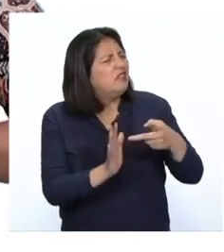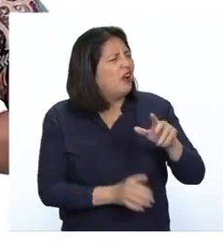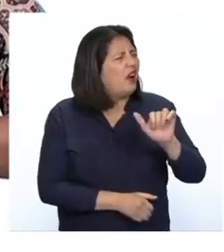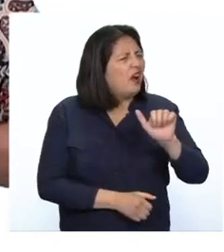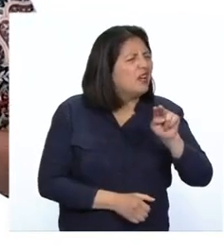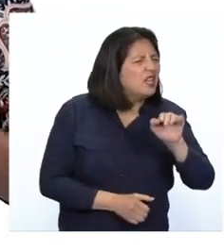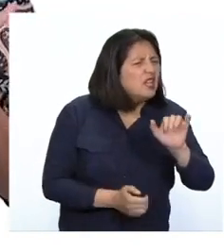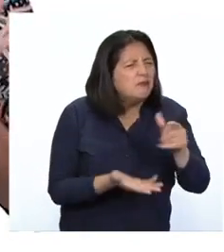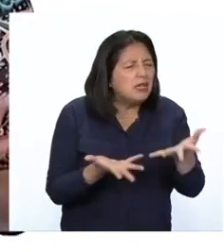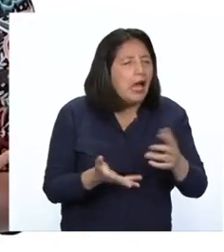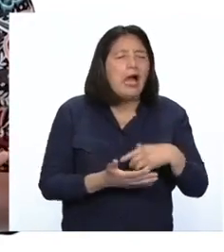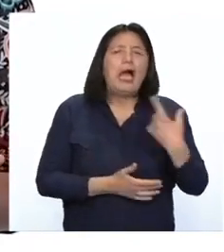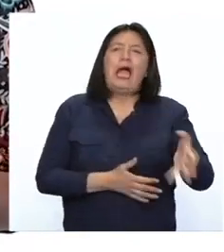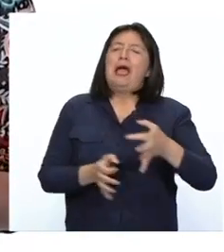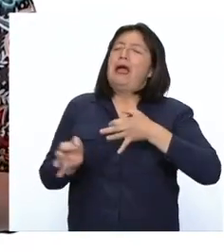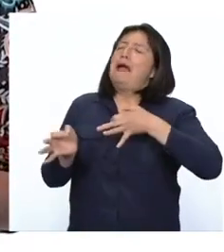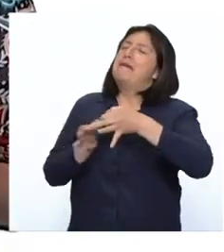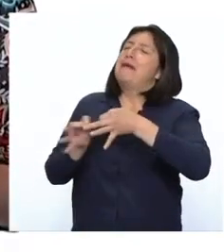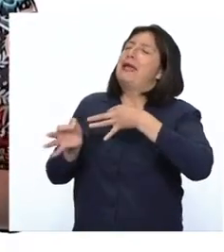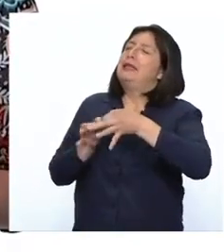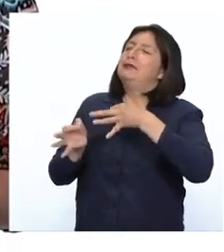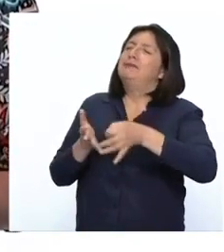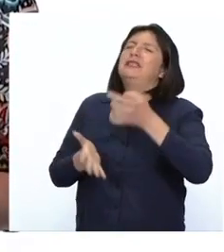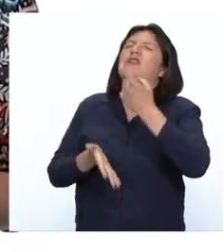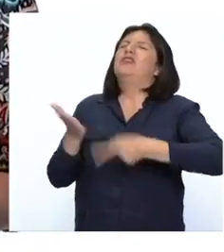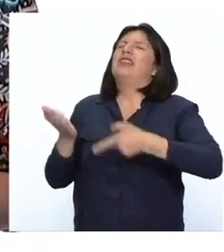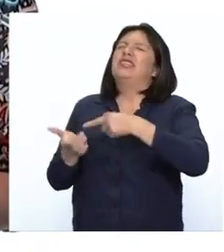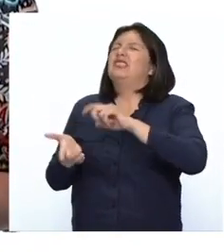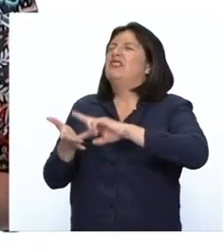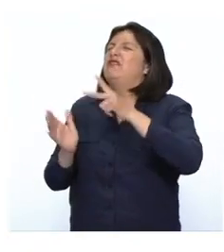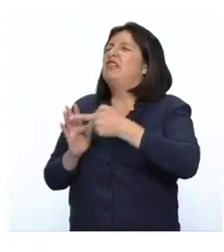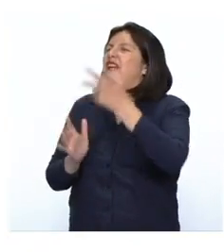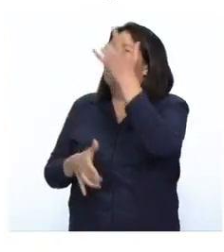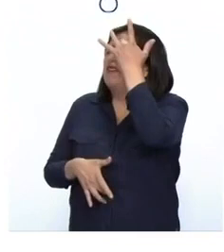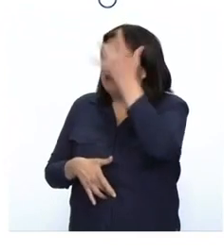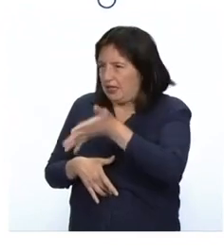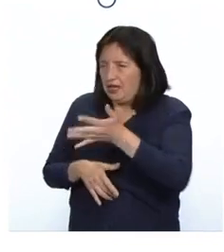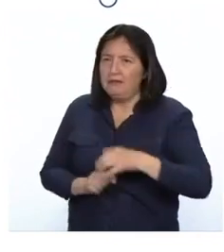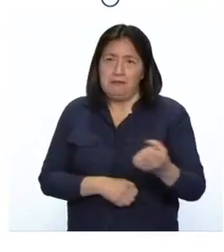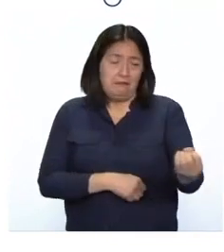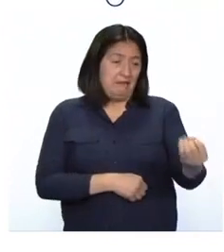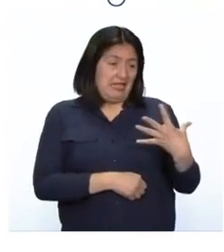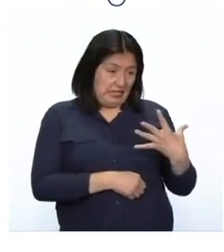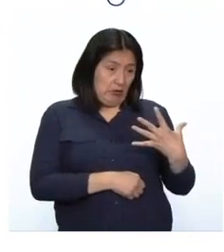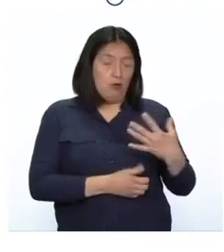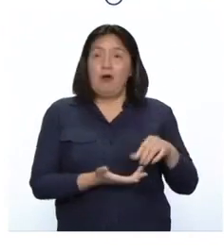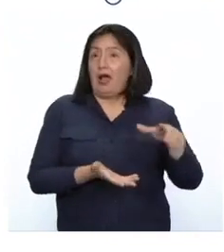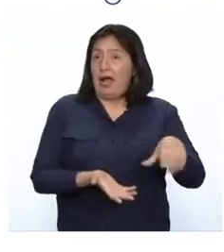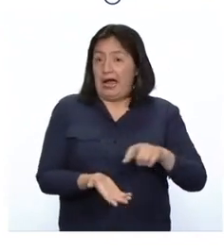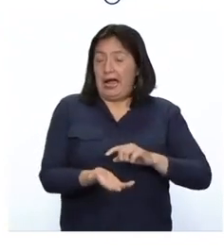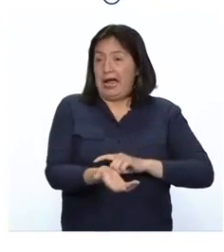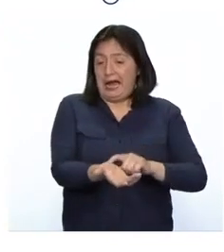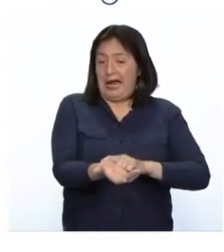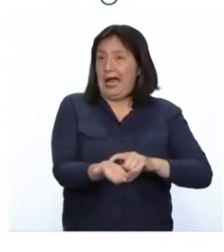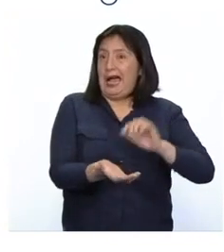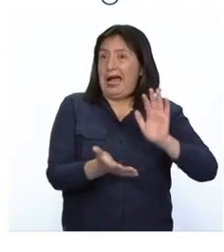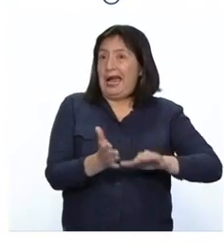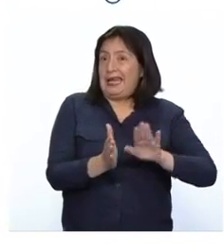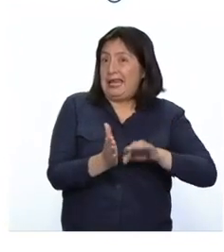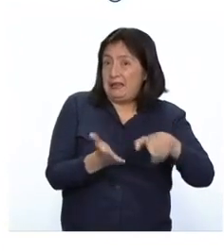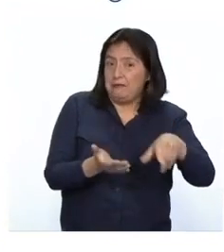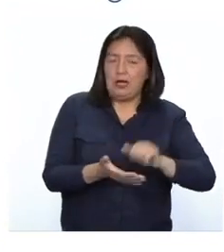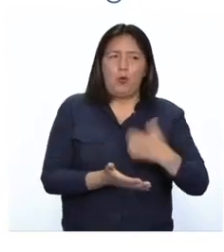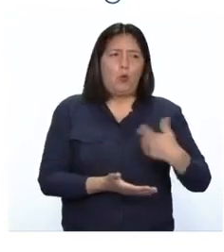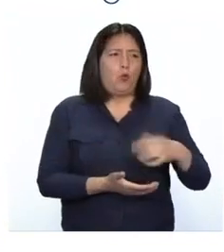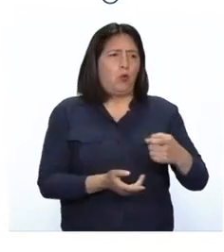respondió ampliamente de lo que trataba esta enfermedad. Me dijo que la anemia es algo que afecta a nuestro cuerpo